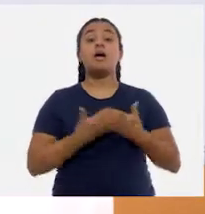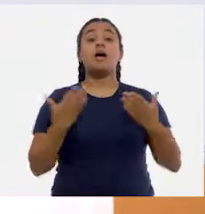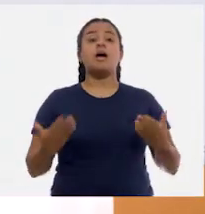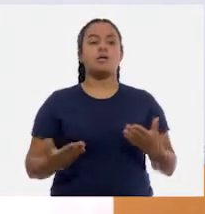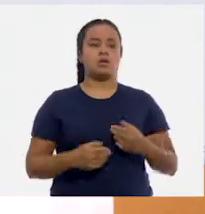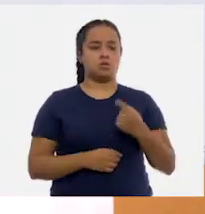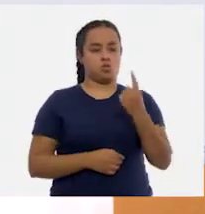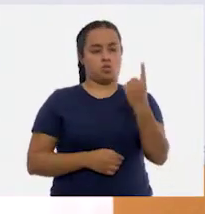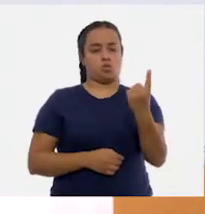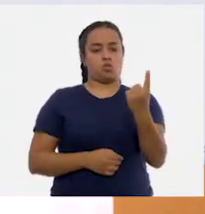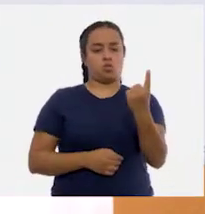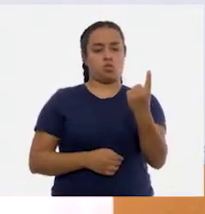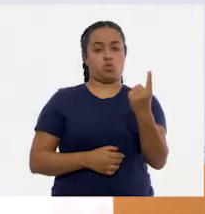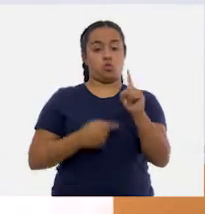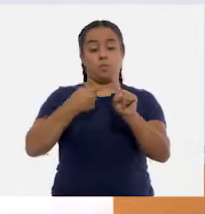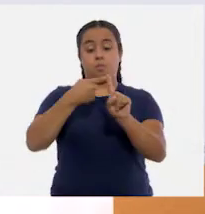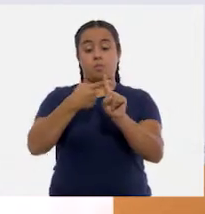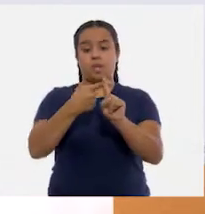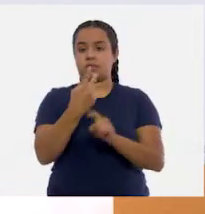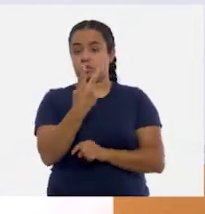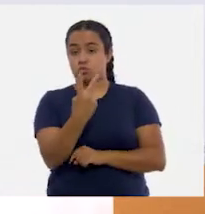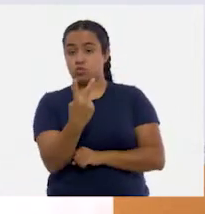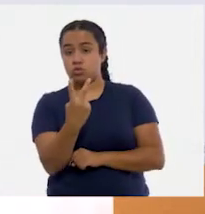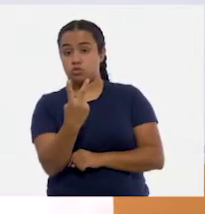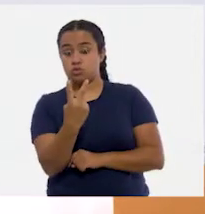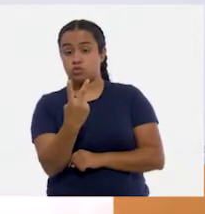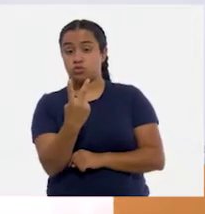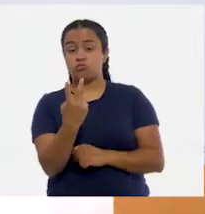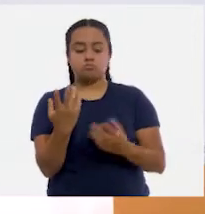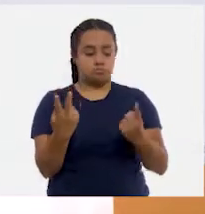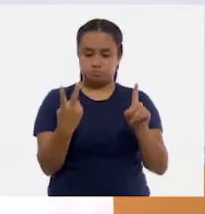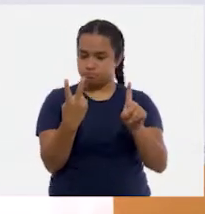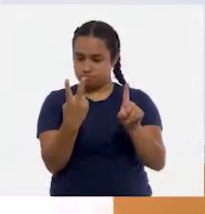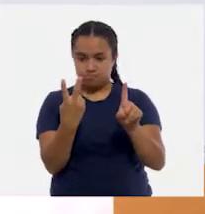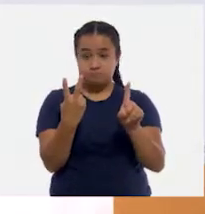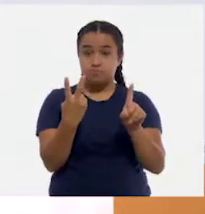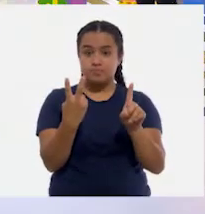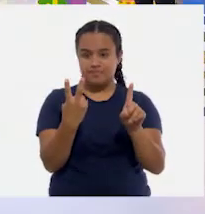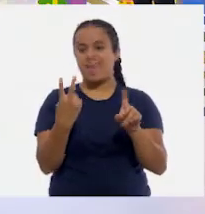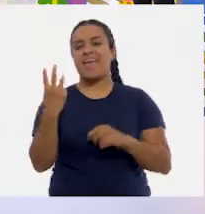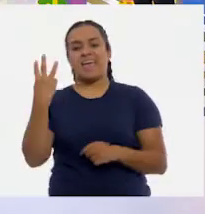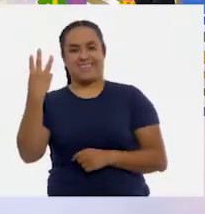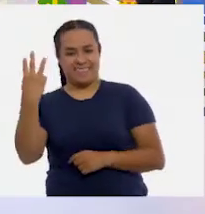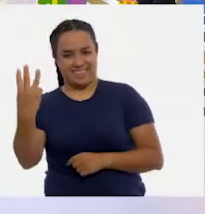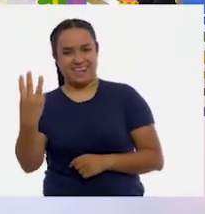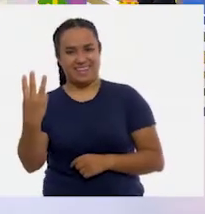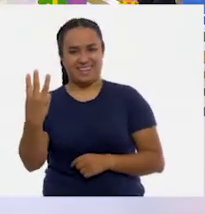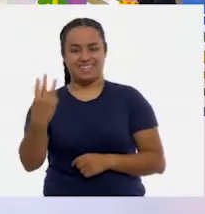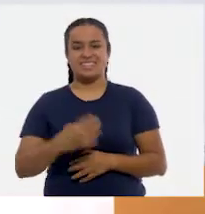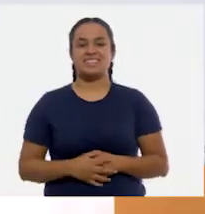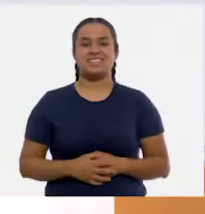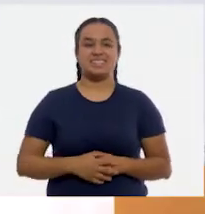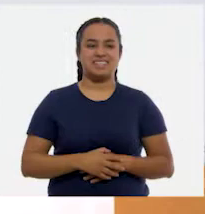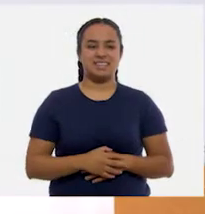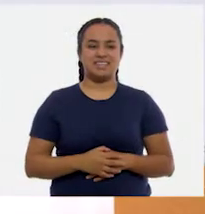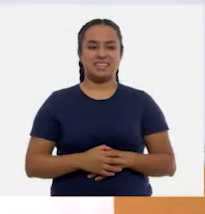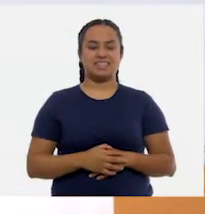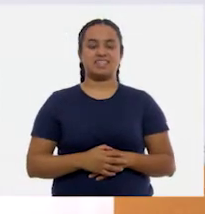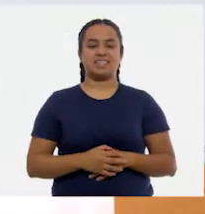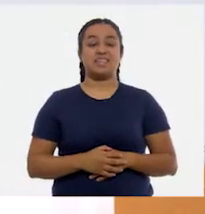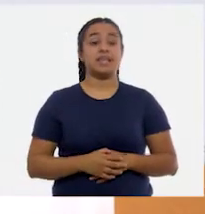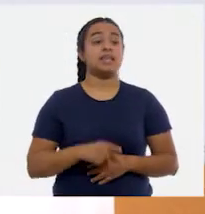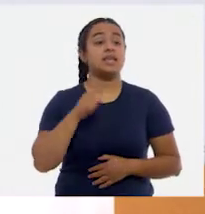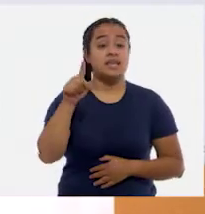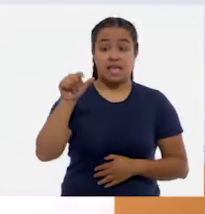niñas y niños, es sumar una centena más dos centenas. ¿Cuántas son? Tres centenas. Tres. Y el número al que